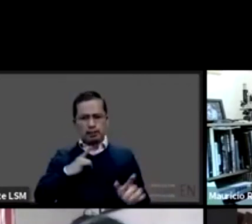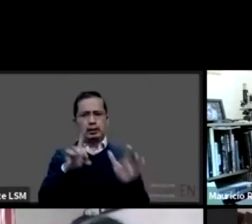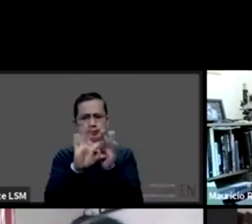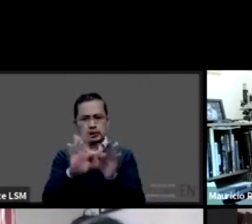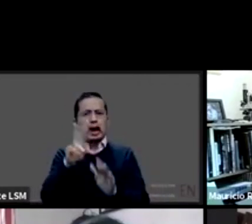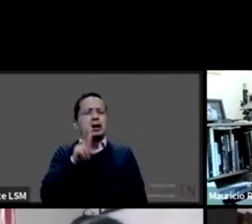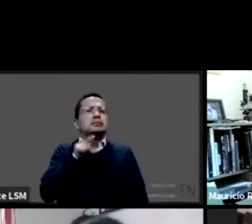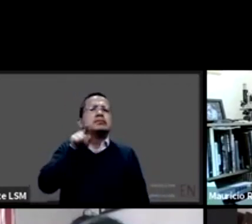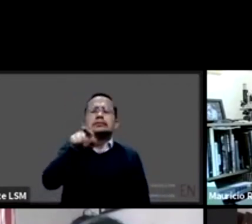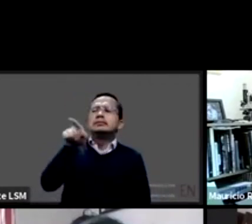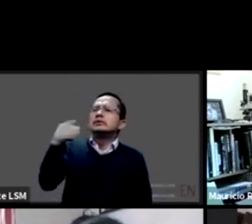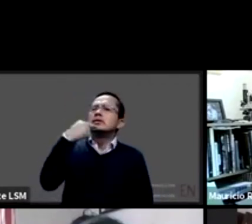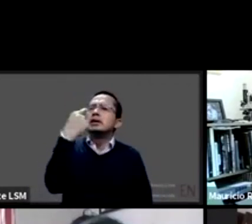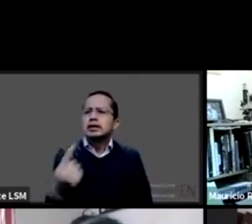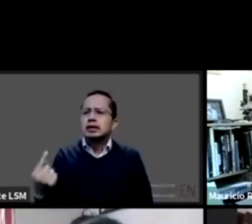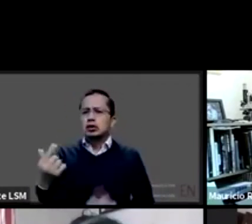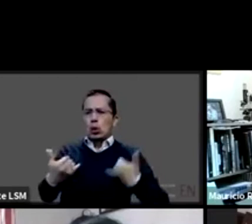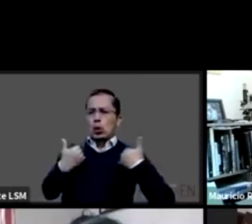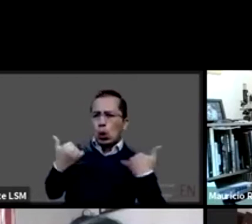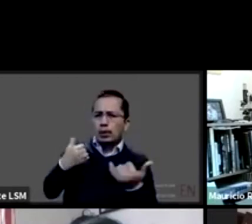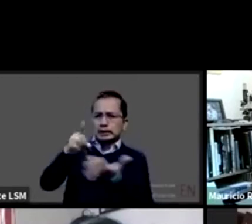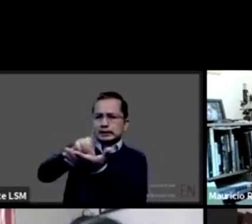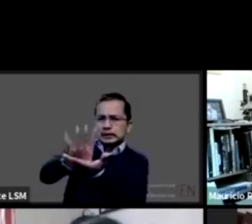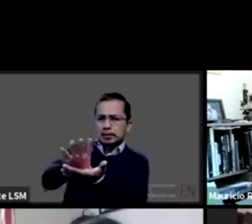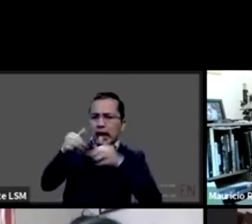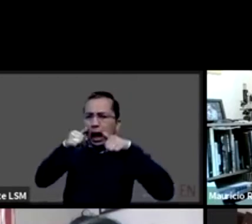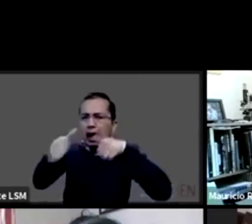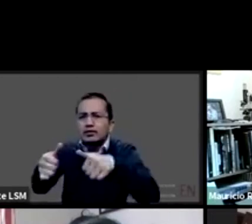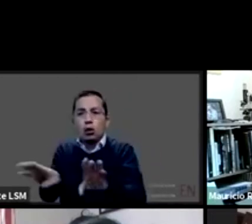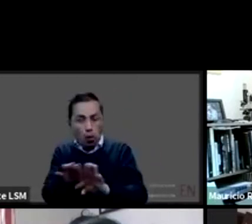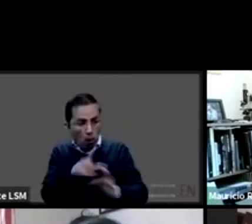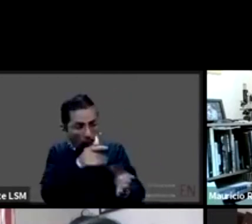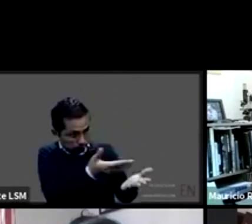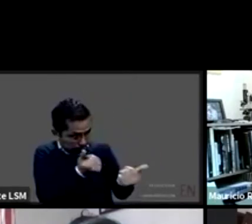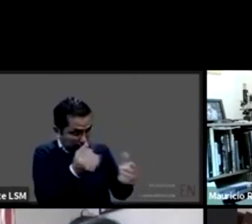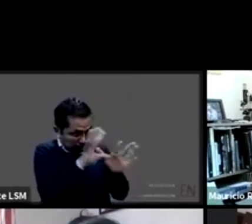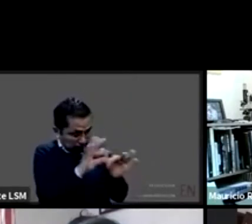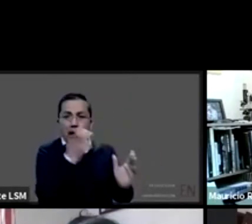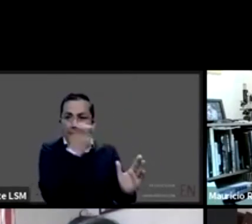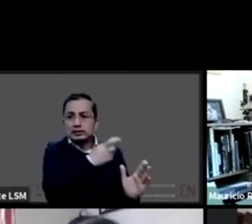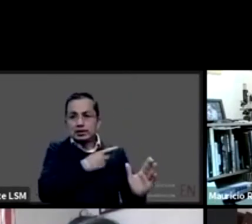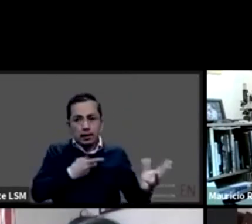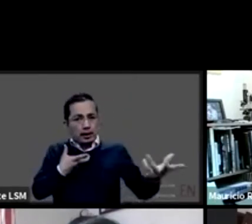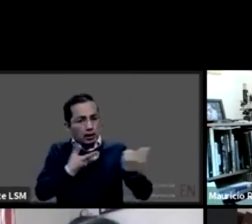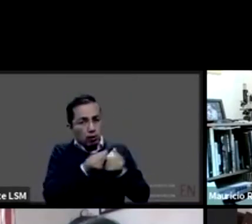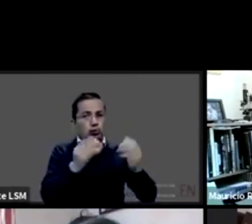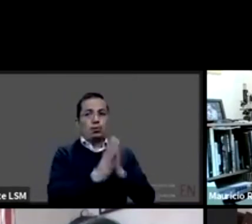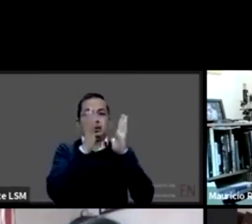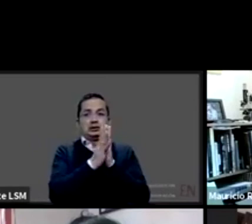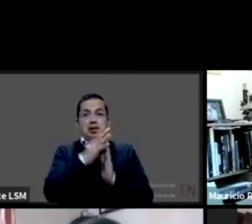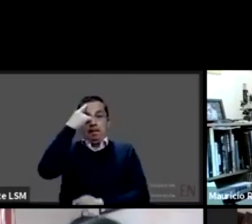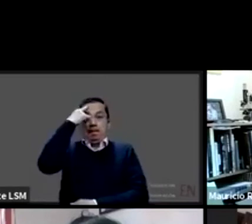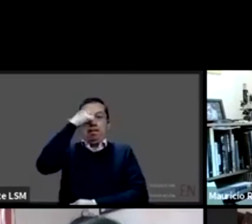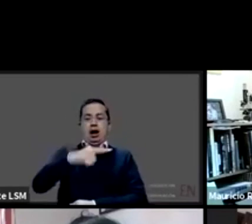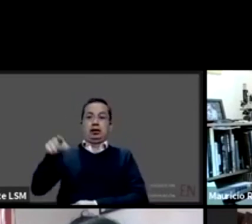que viven con alguna discapacidad, no sufran lo que han sufrido muchas personas que viven con discapacidad a lo largo de muchos